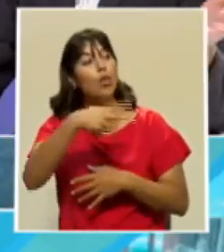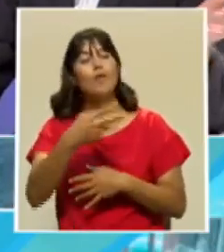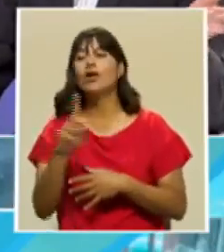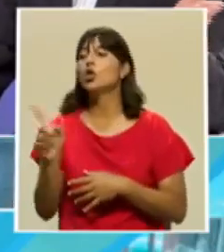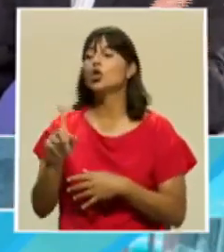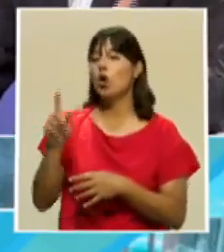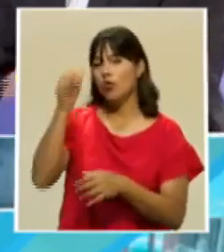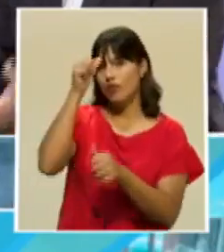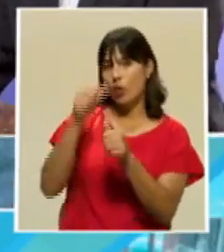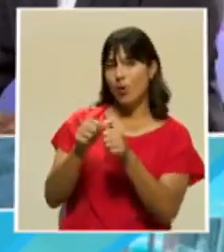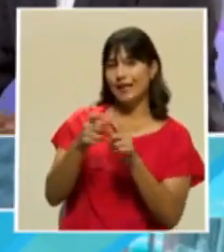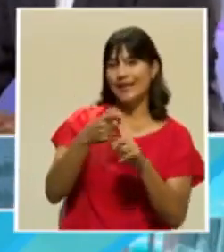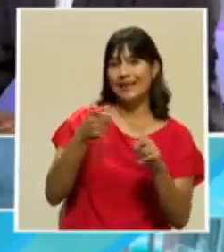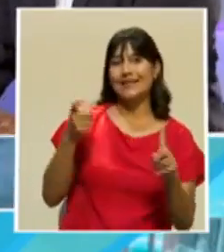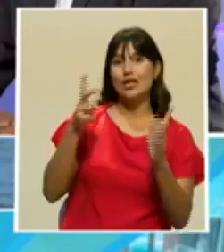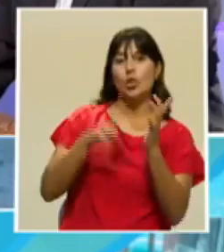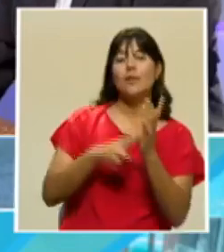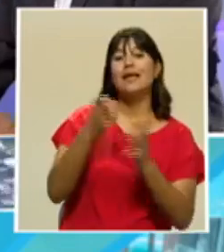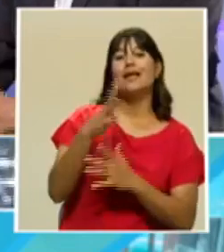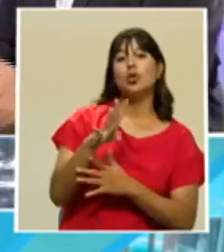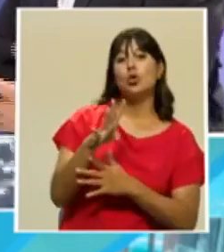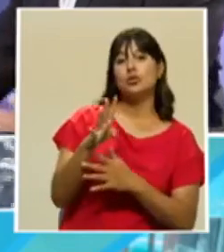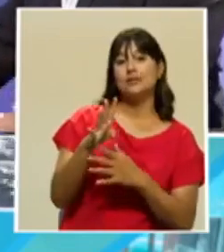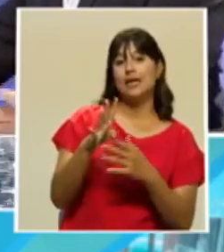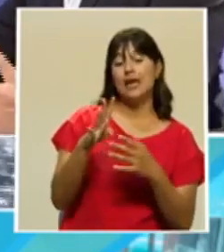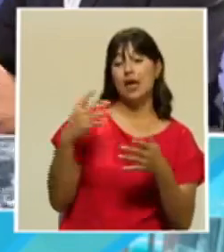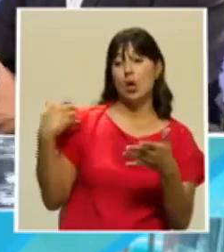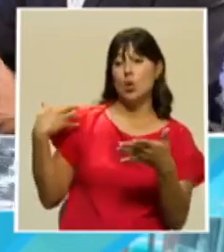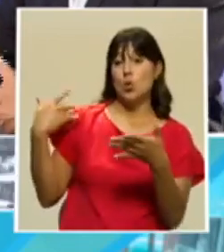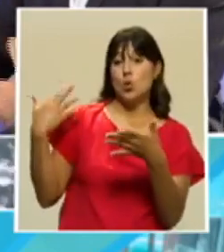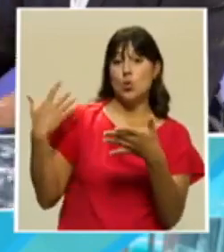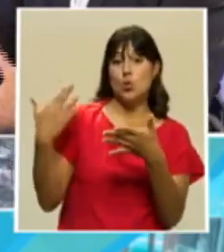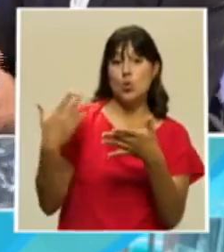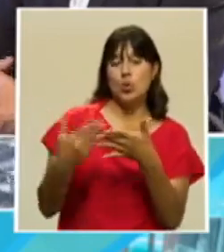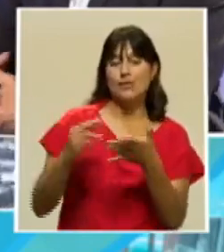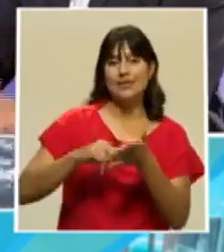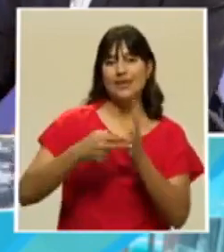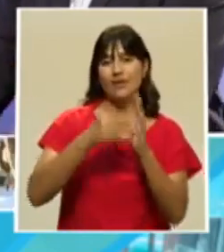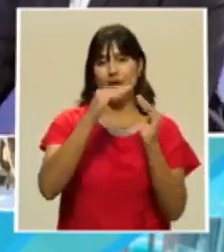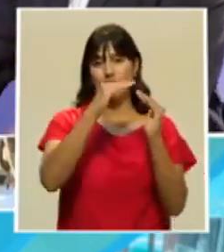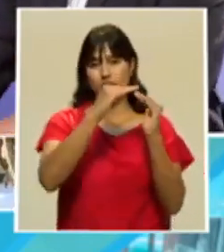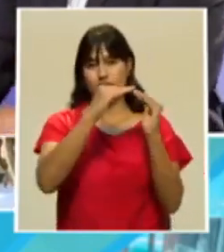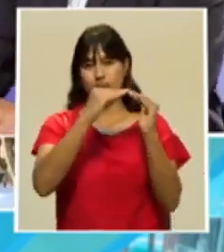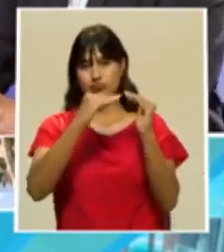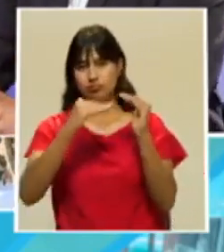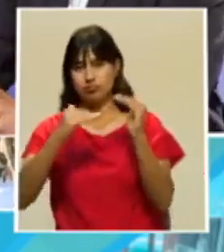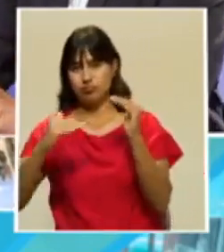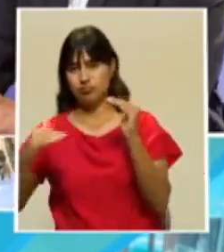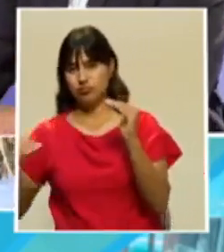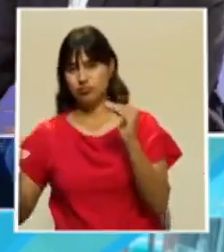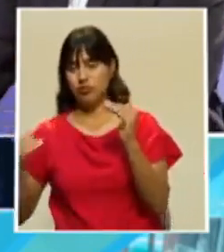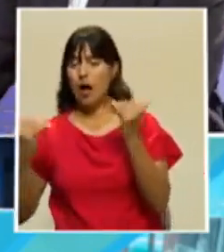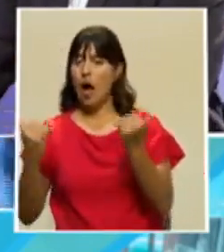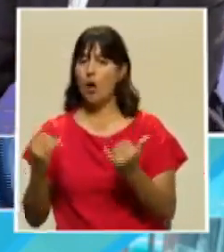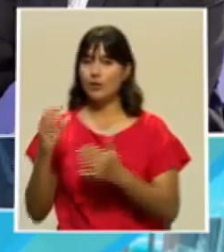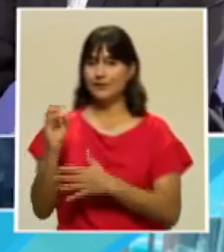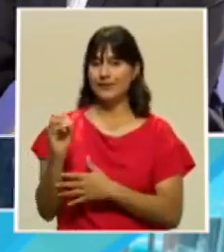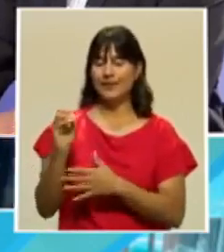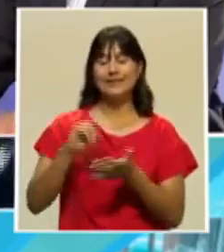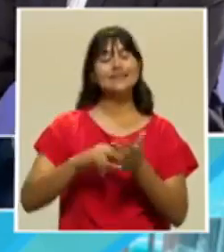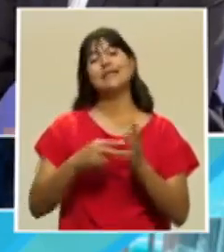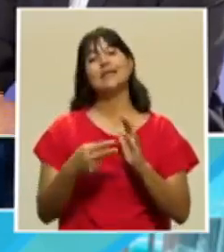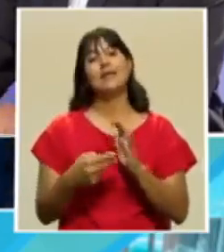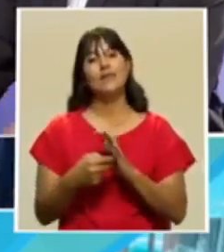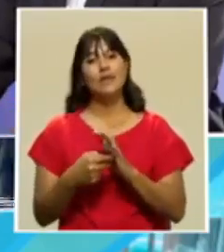desde el 2014 para acá... Bajó. Bajó y ya no existen operaciones de pesca de arrastre. sea, tiene que estar dentro de esa